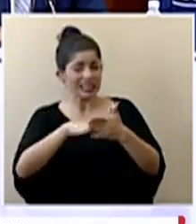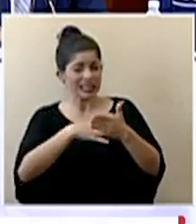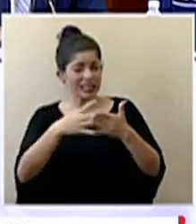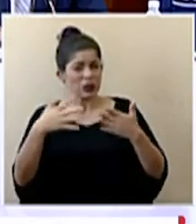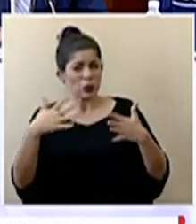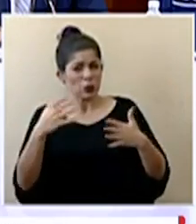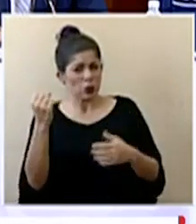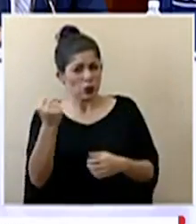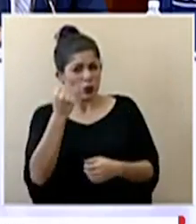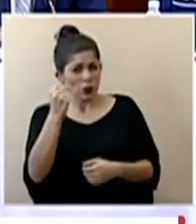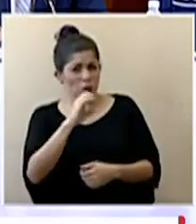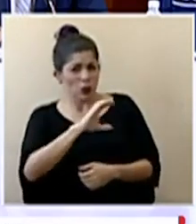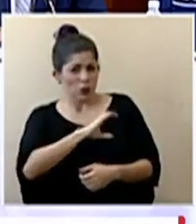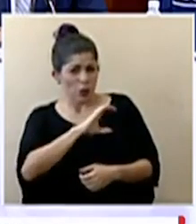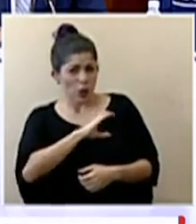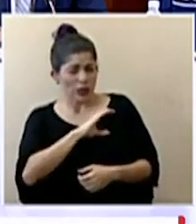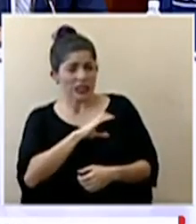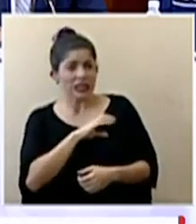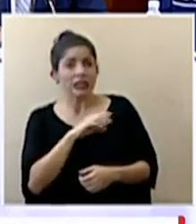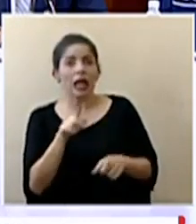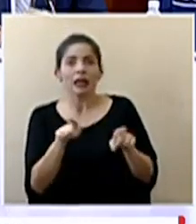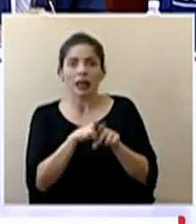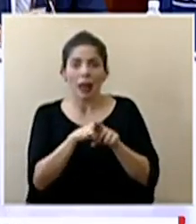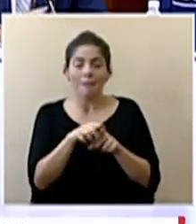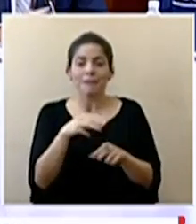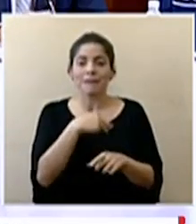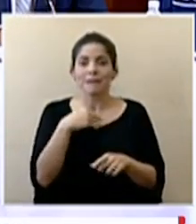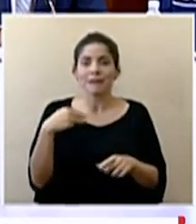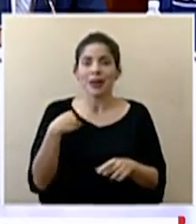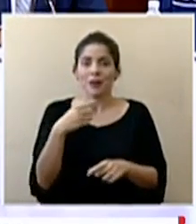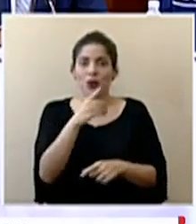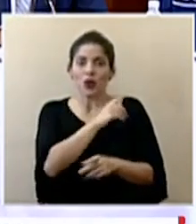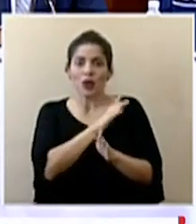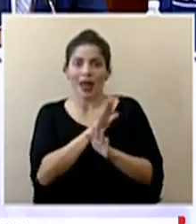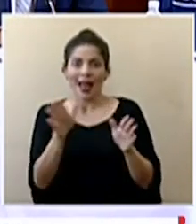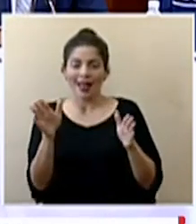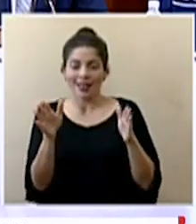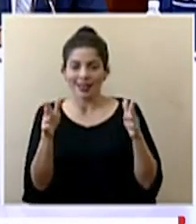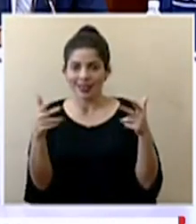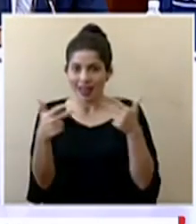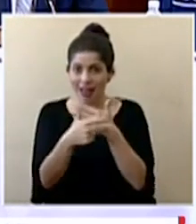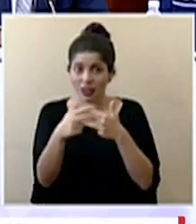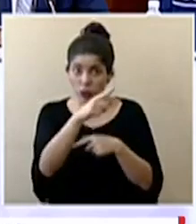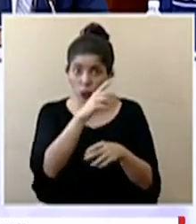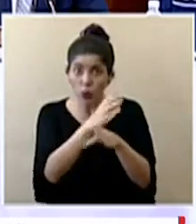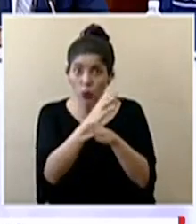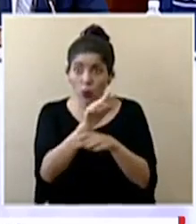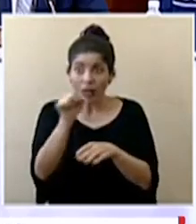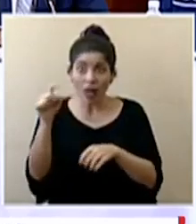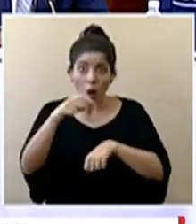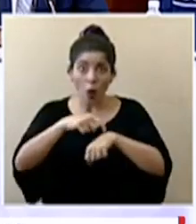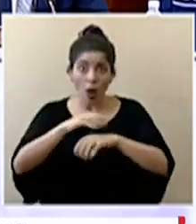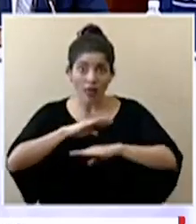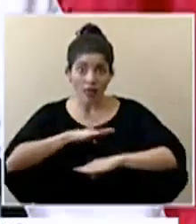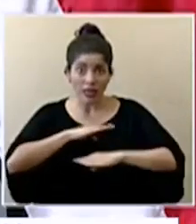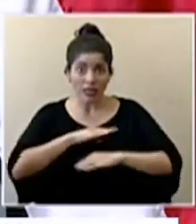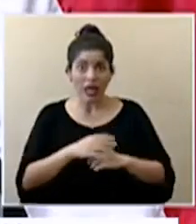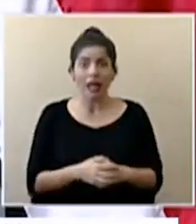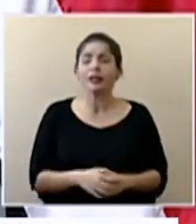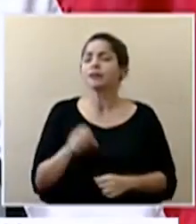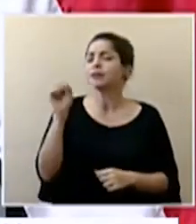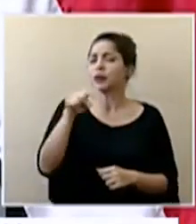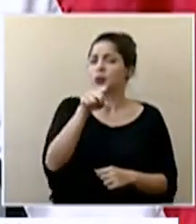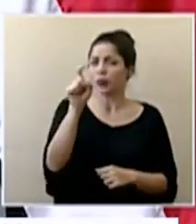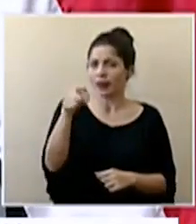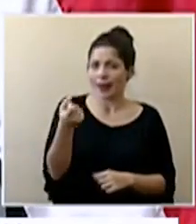para las y los oficiales de policía así como para los miembros de la Dirección General de Tránsito ¿se están cuidando los tiempos de descanso? Sí, debemos de entender